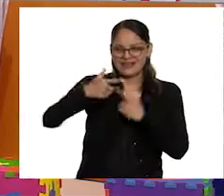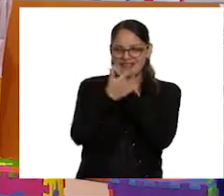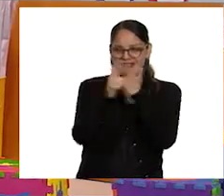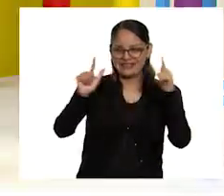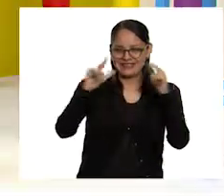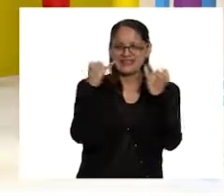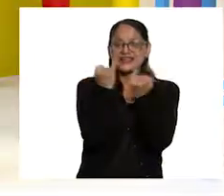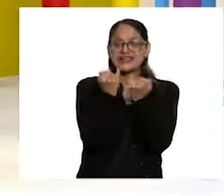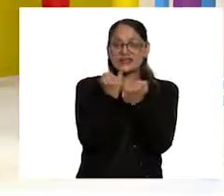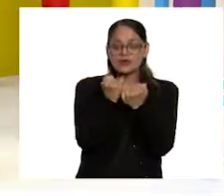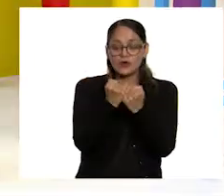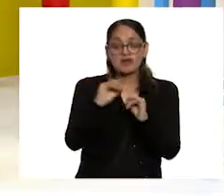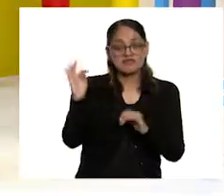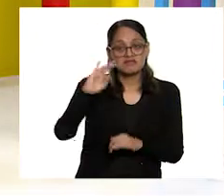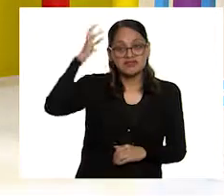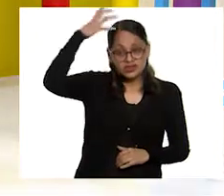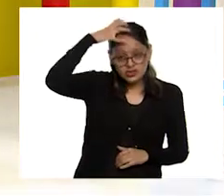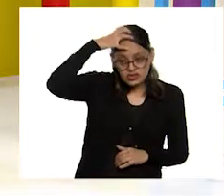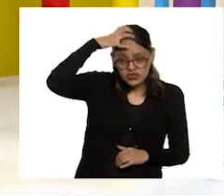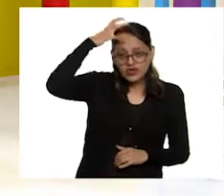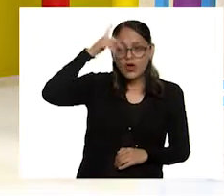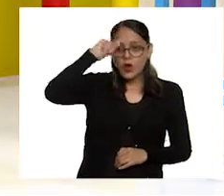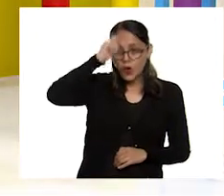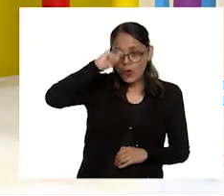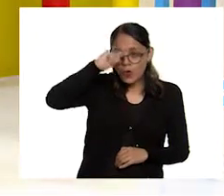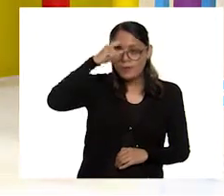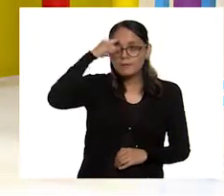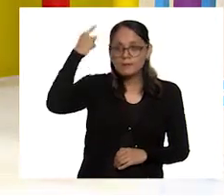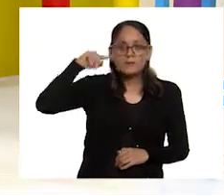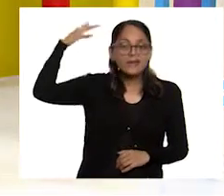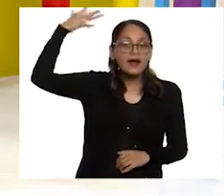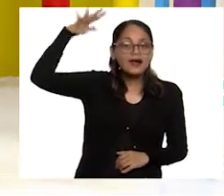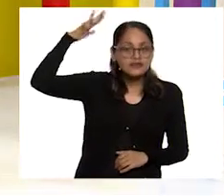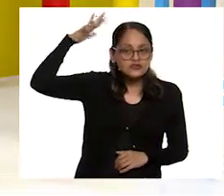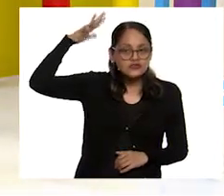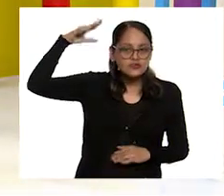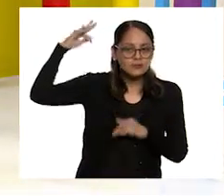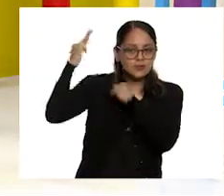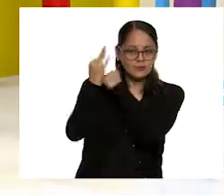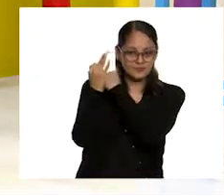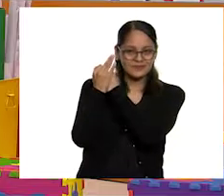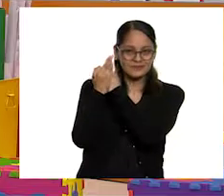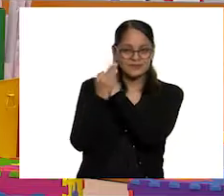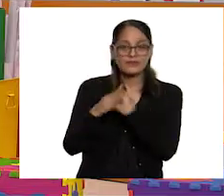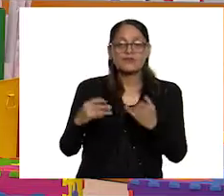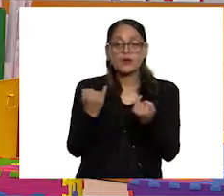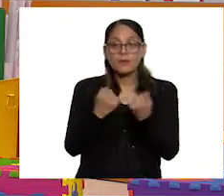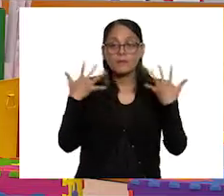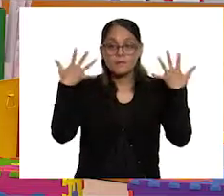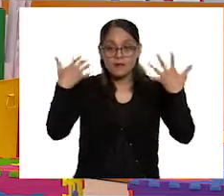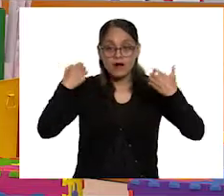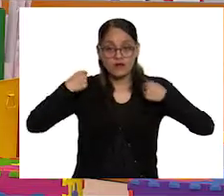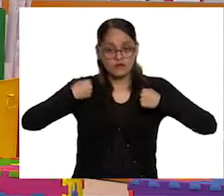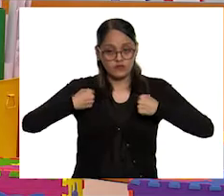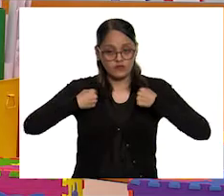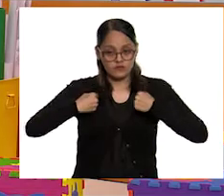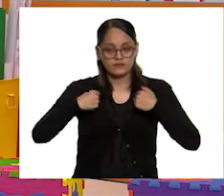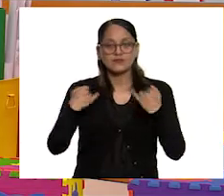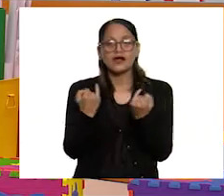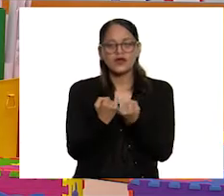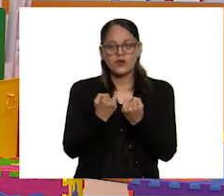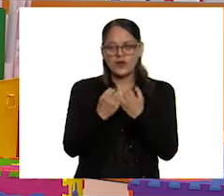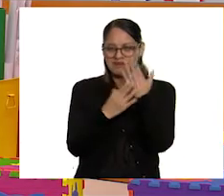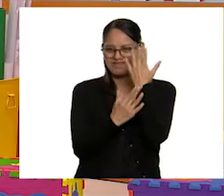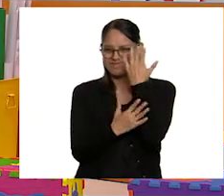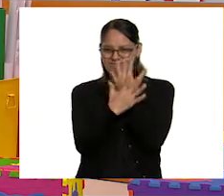algún sombrero para cubrirse del sol. Sus manos son fuertes y a veces un poco